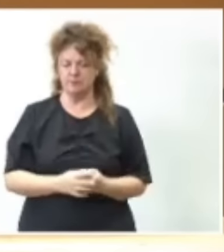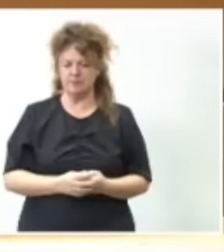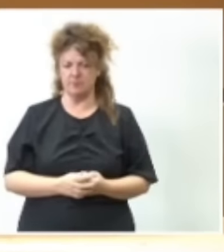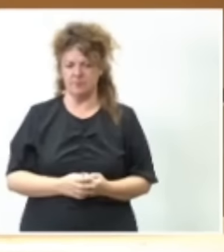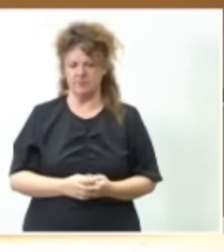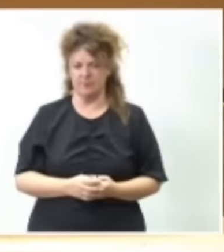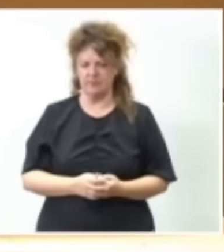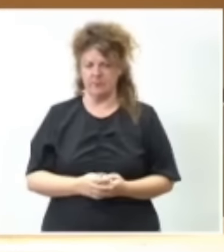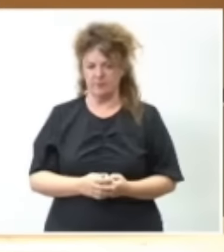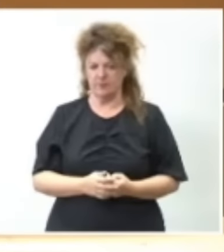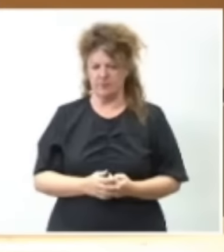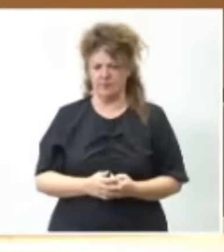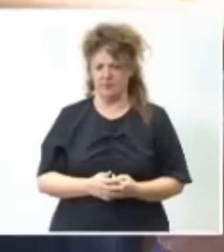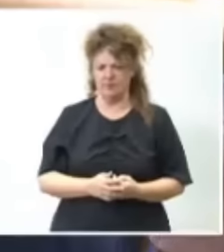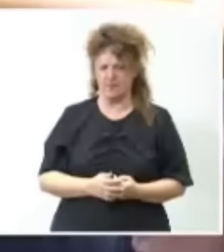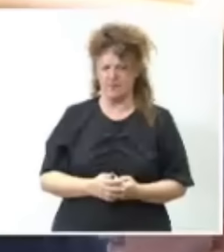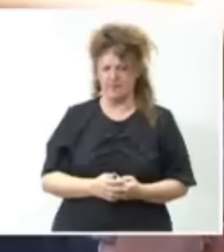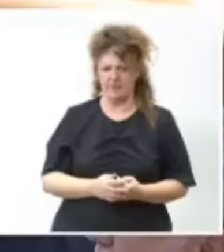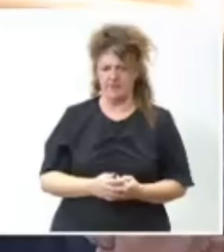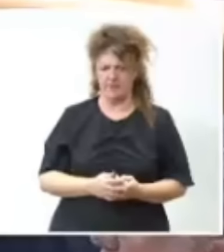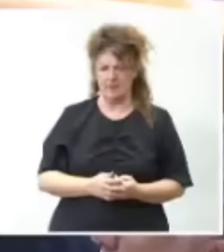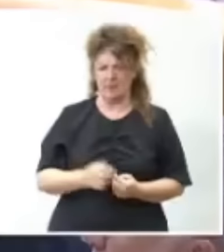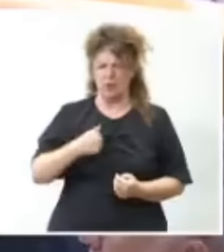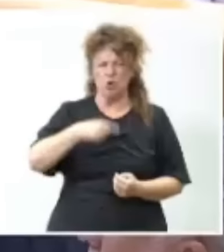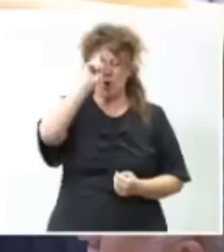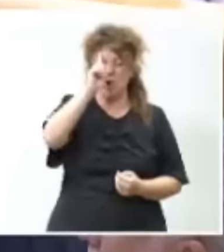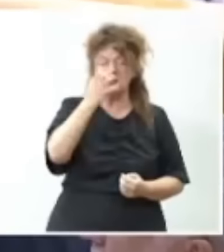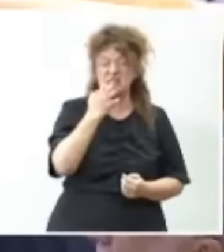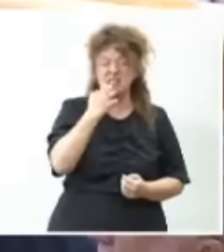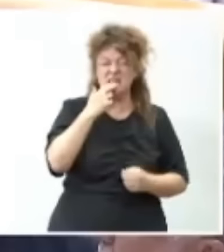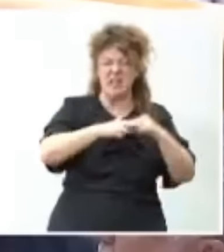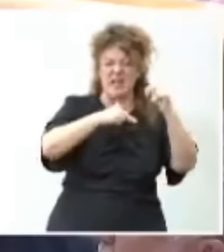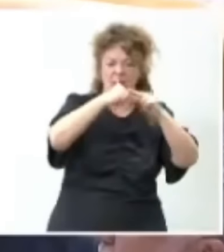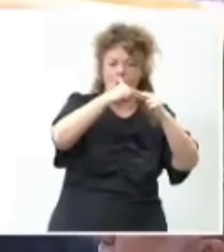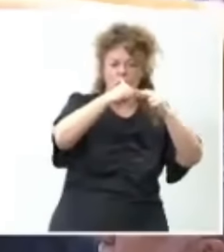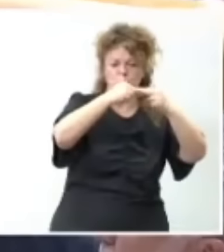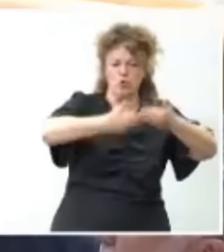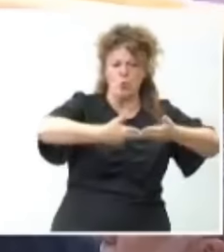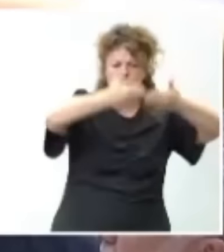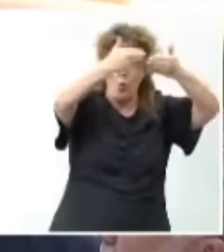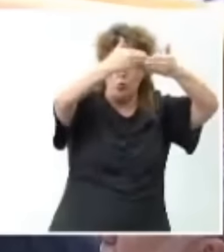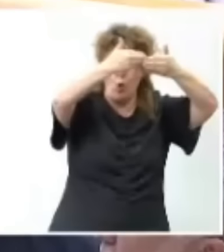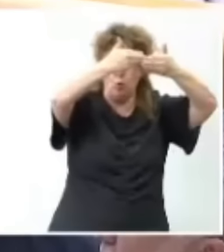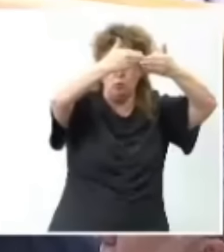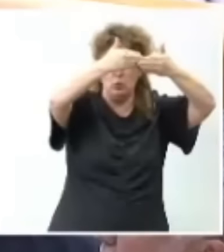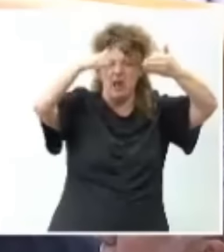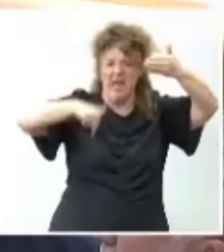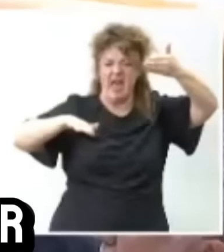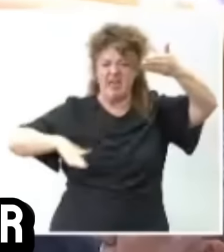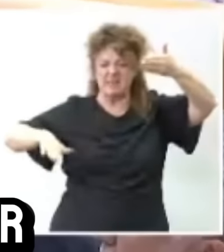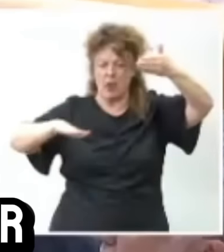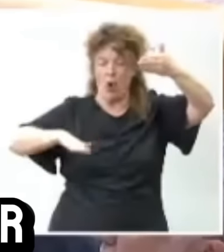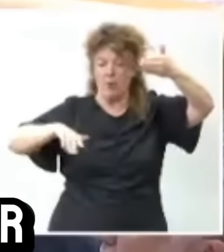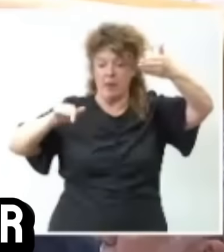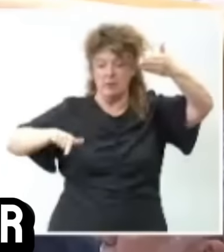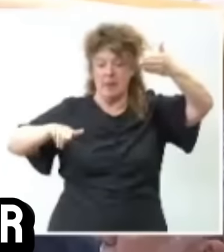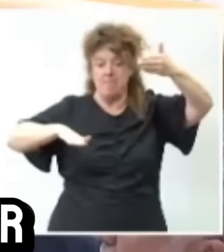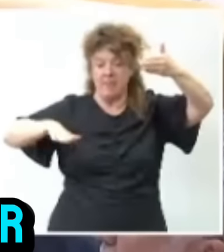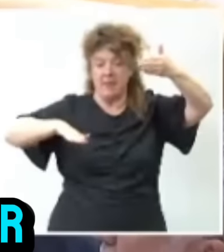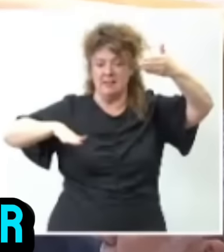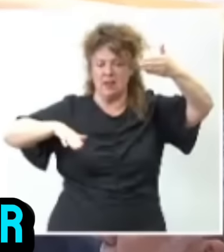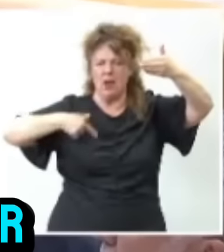Sí, señora senadora. Yo no sé si usted construye muros, pero este gobierno y este ministro